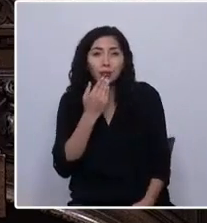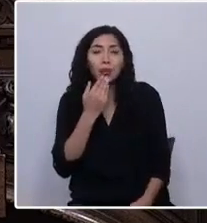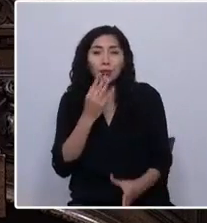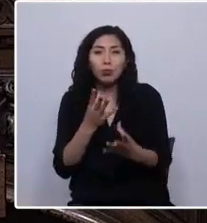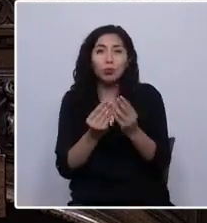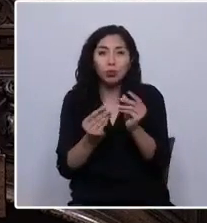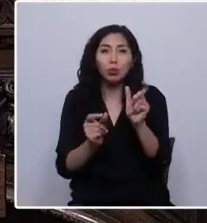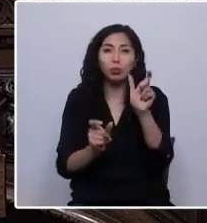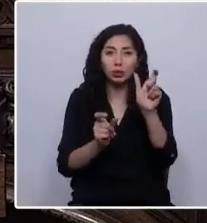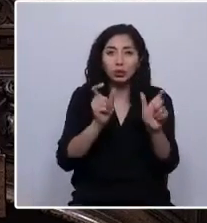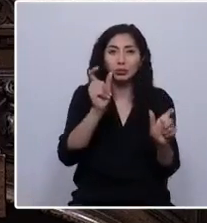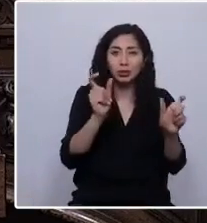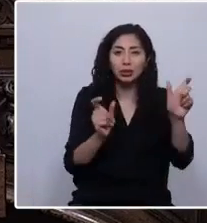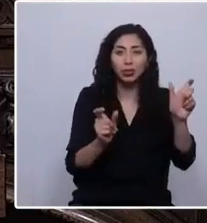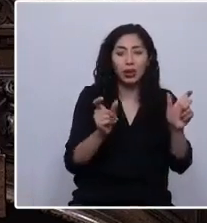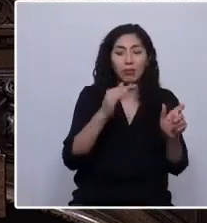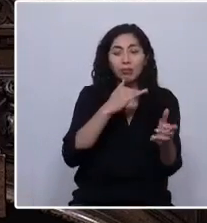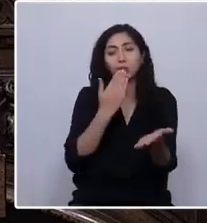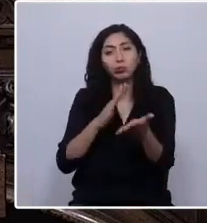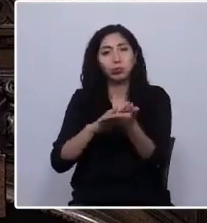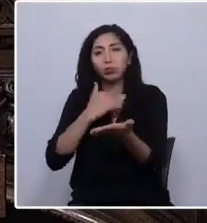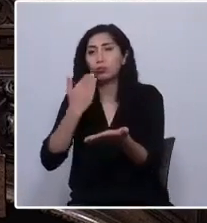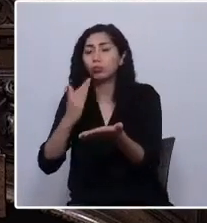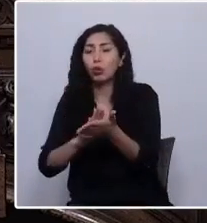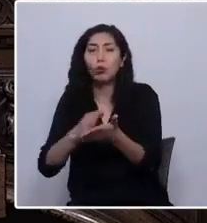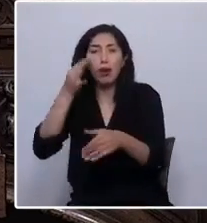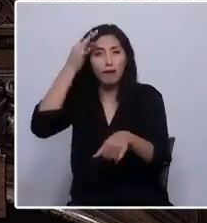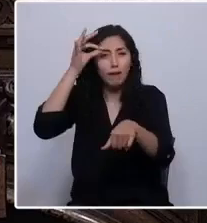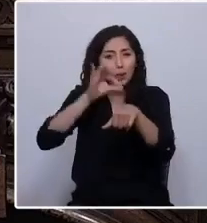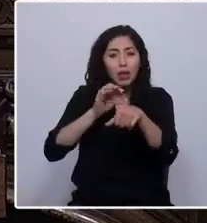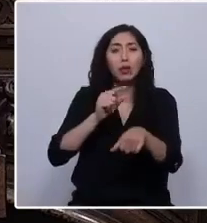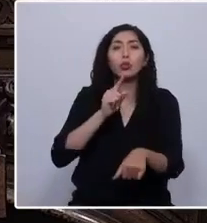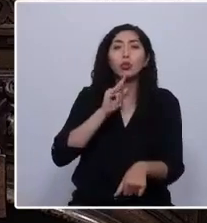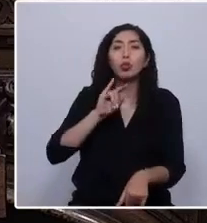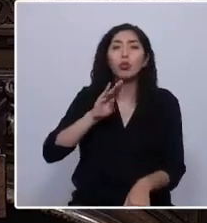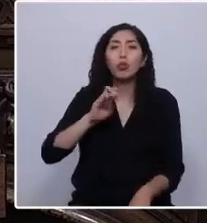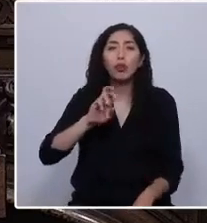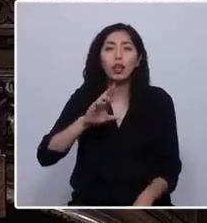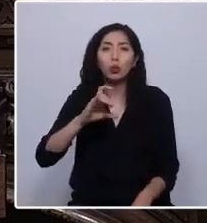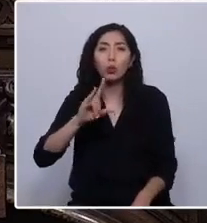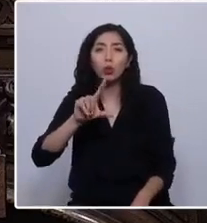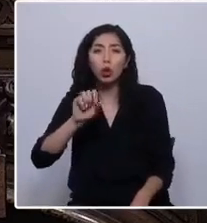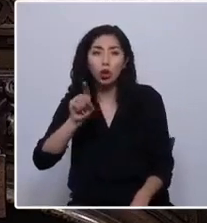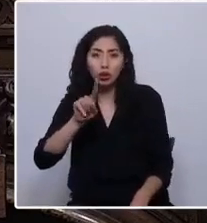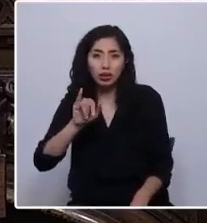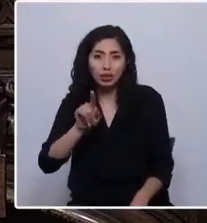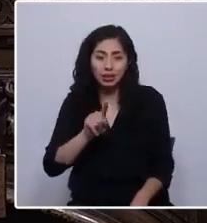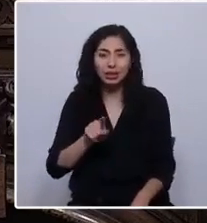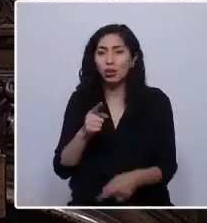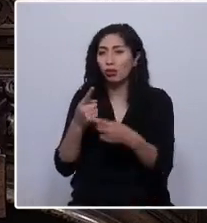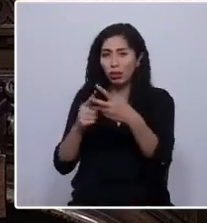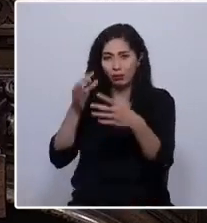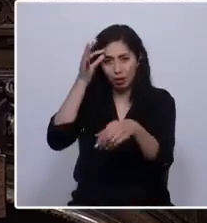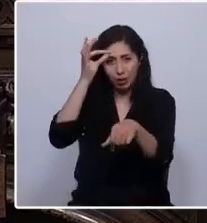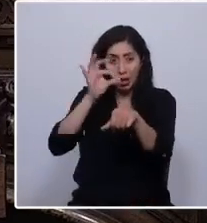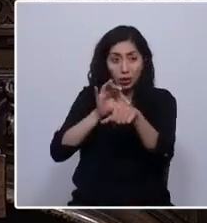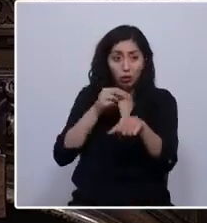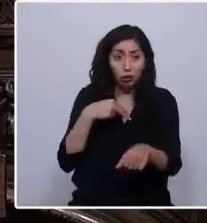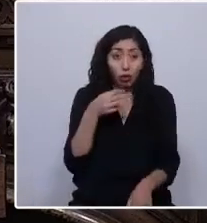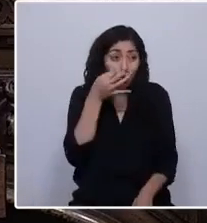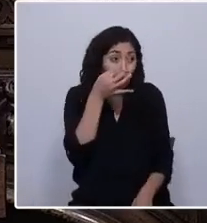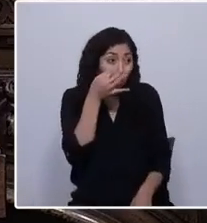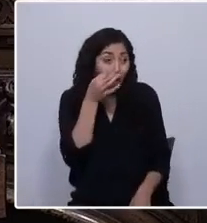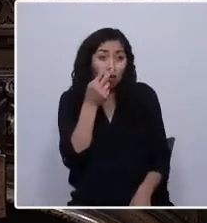producto de grandes enfermedades como la tuberculosis y la sífilis. Lo que yo vi no ocurrió hace 200 años,